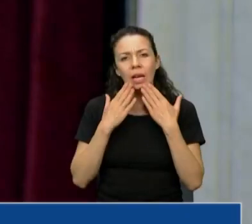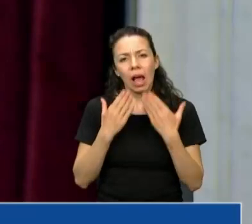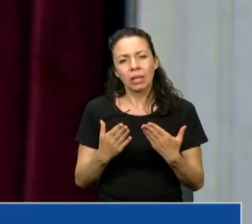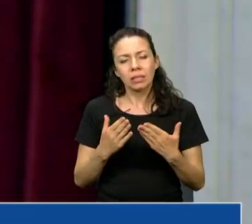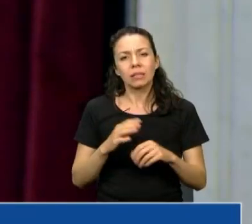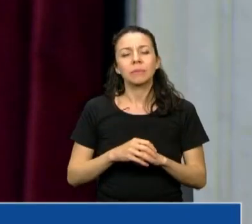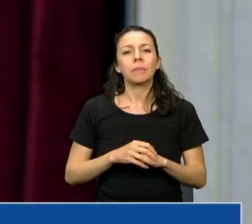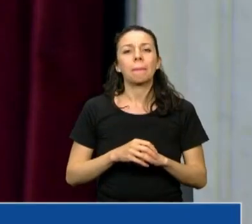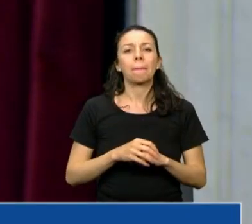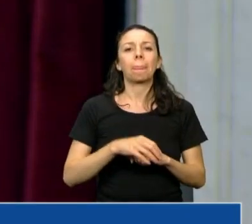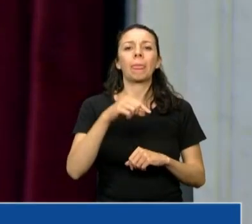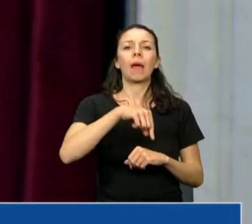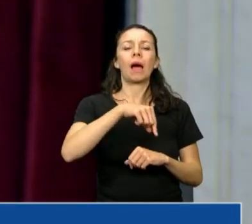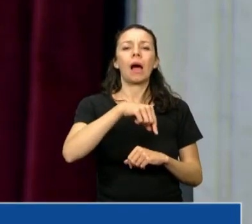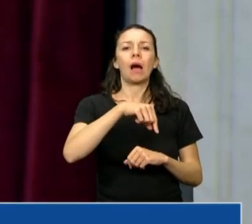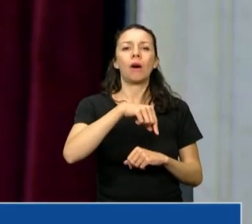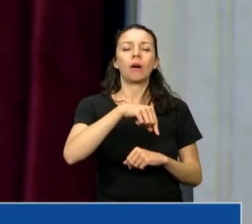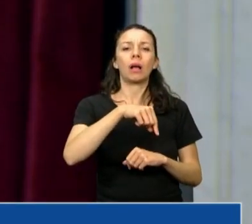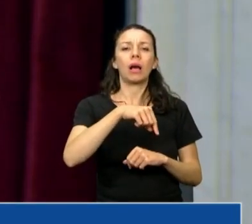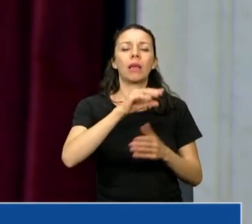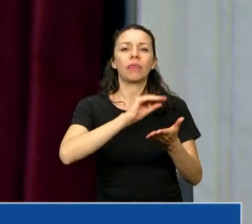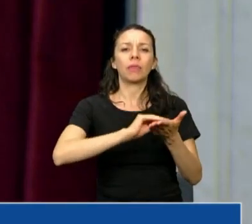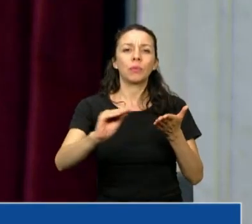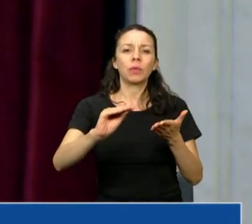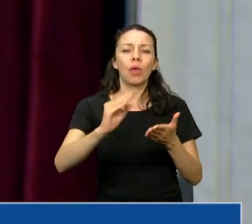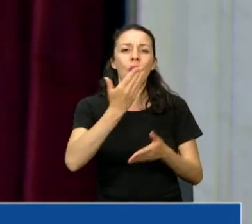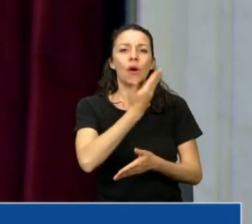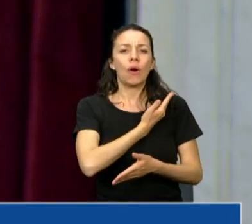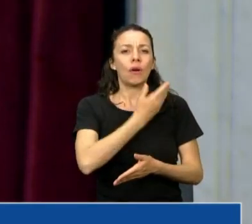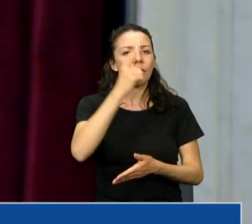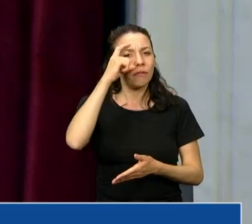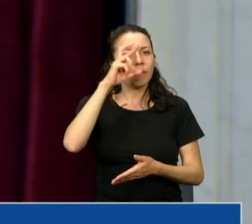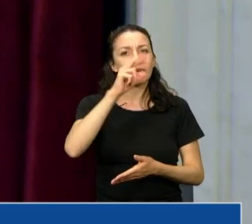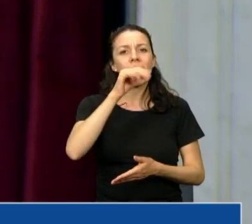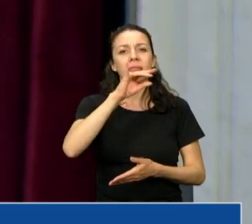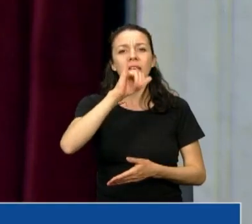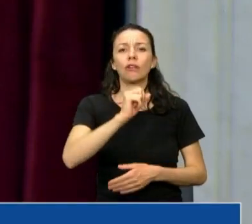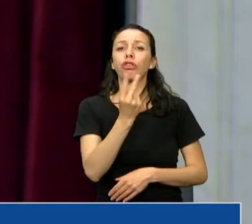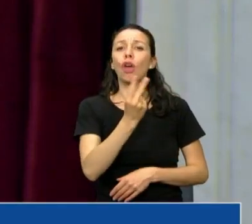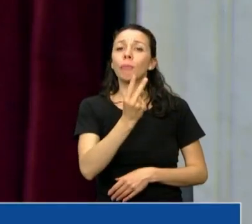Tiene la palabra el diputado Eduardo Fernández, dos minutos.